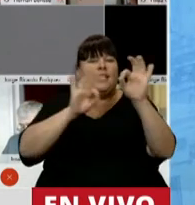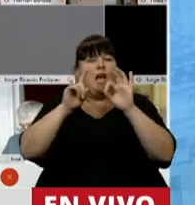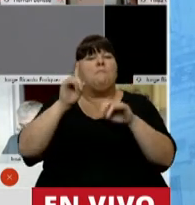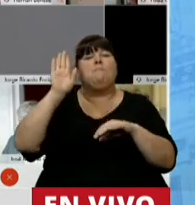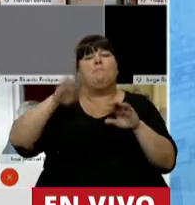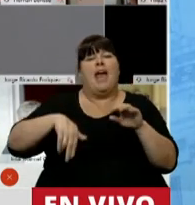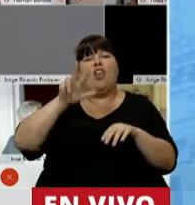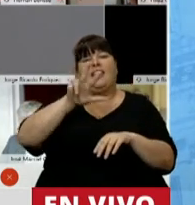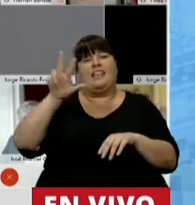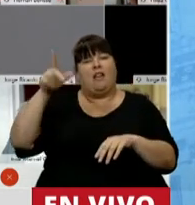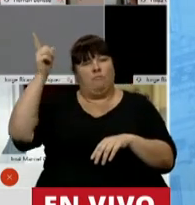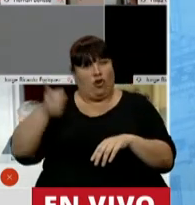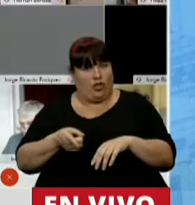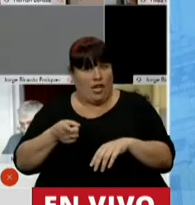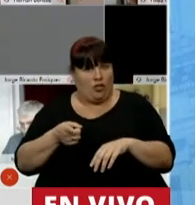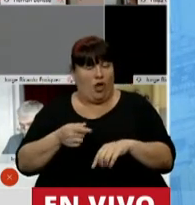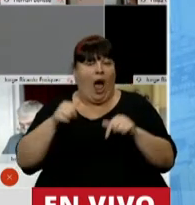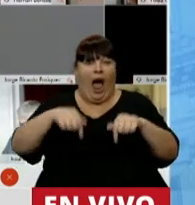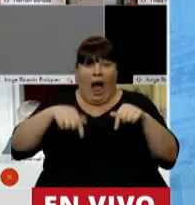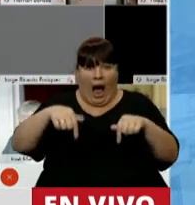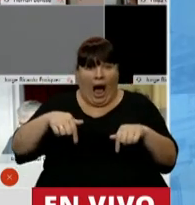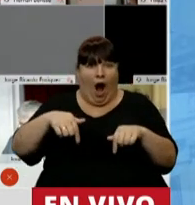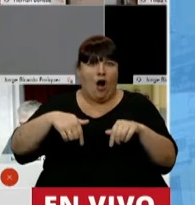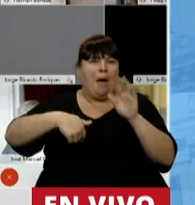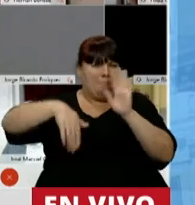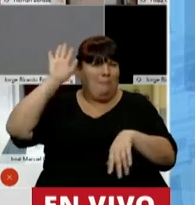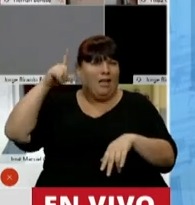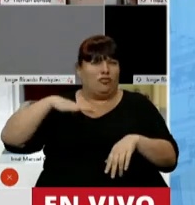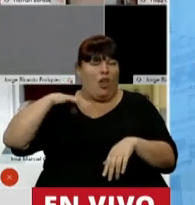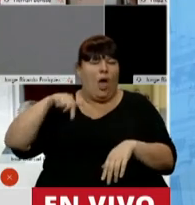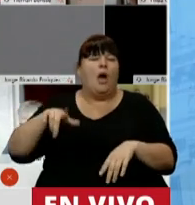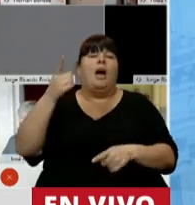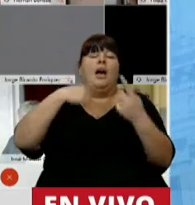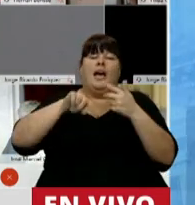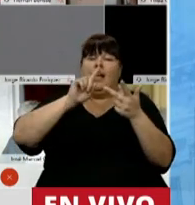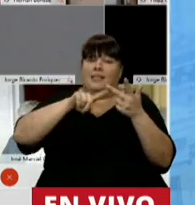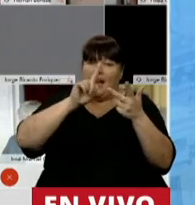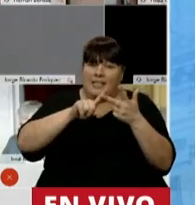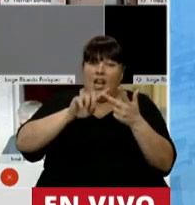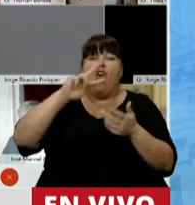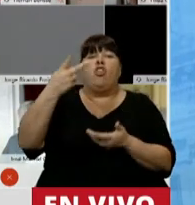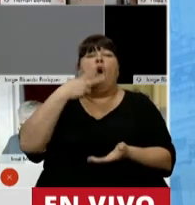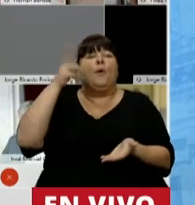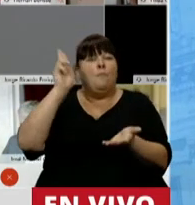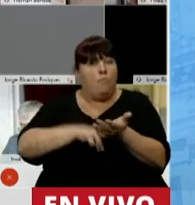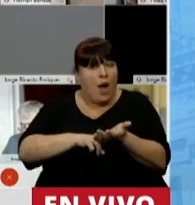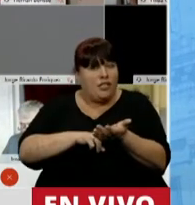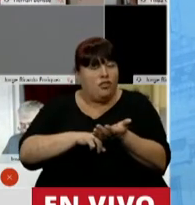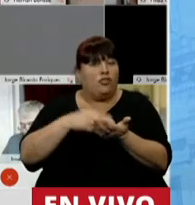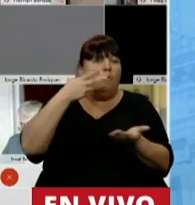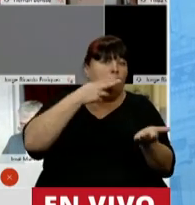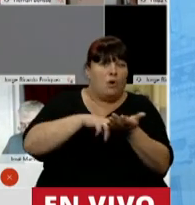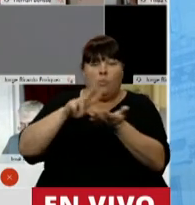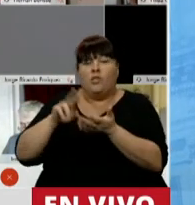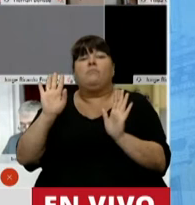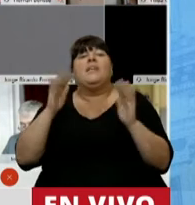debe superar el 33%, hoy por hoy es mucho más amplio. Y tercero, que la doble imposición es admitida en la